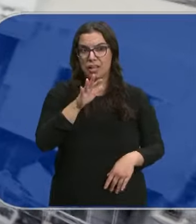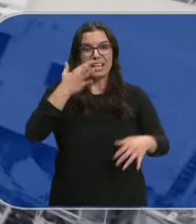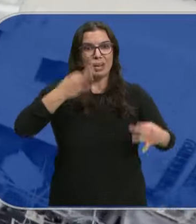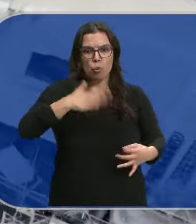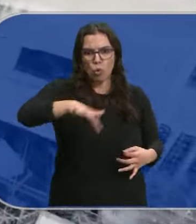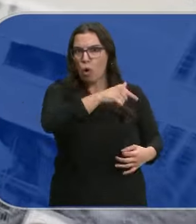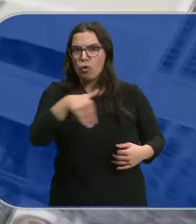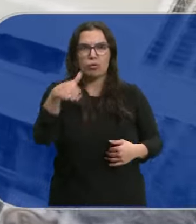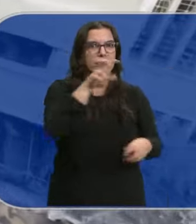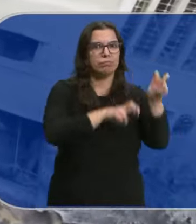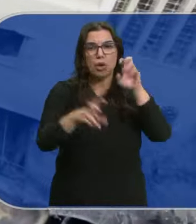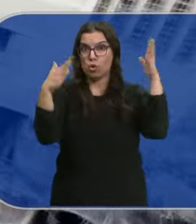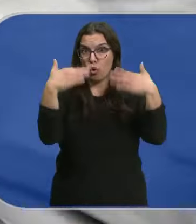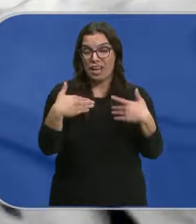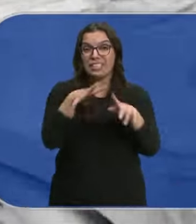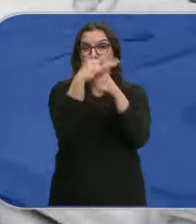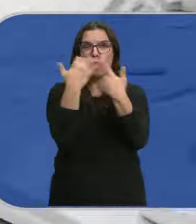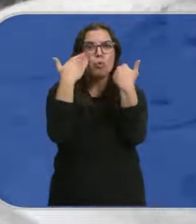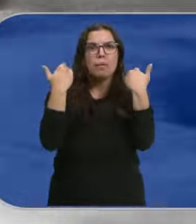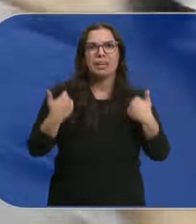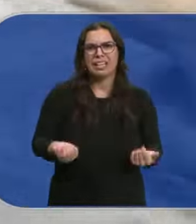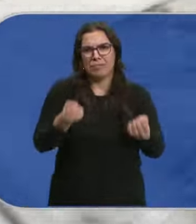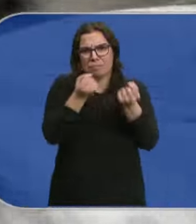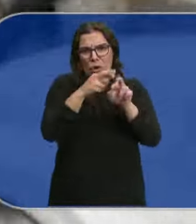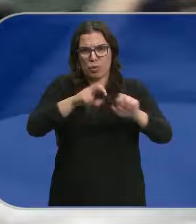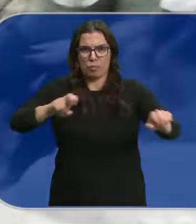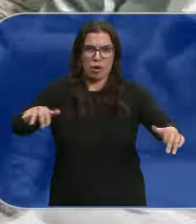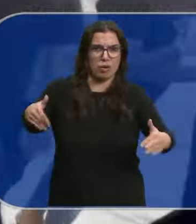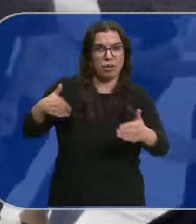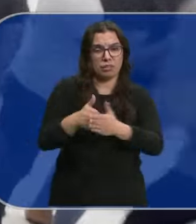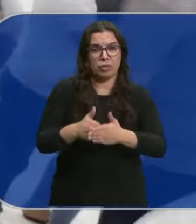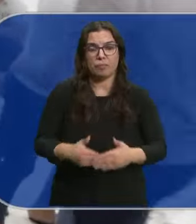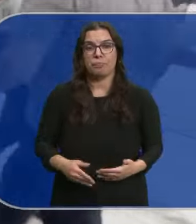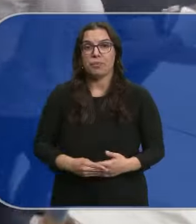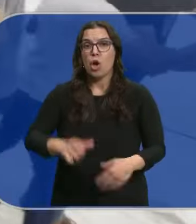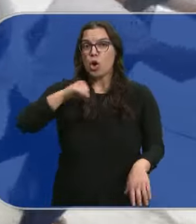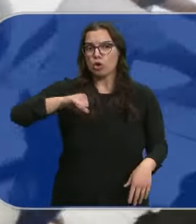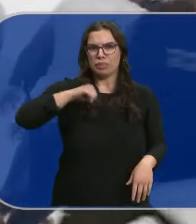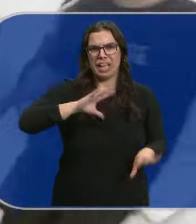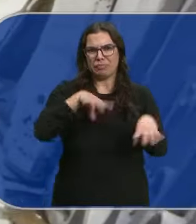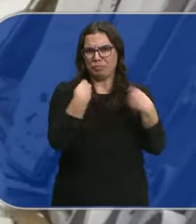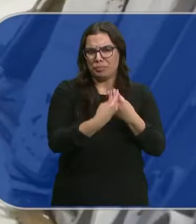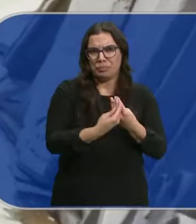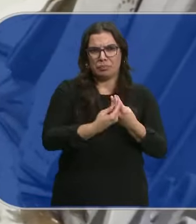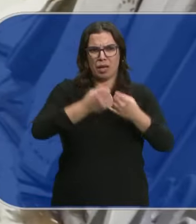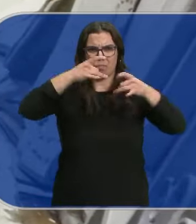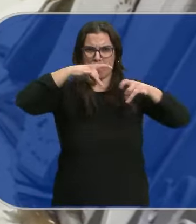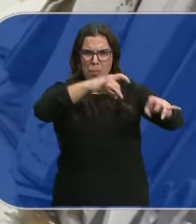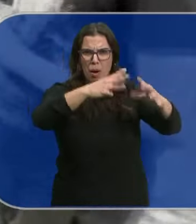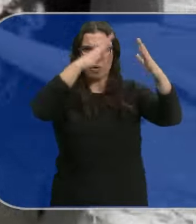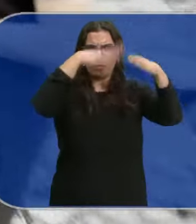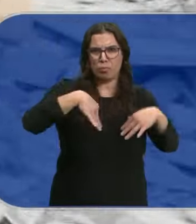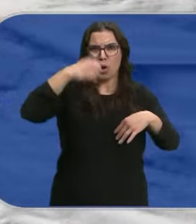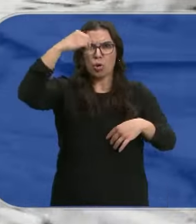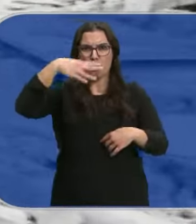un lugar seguro Y la situación humanitaria no ha hecho más que empeorar con los días Hospitales colapsados Bombardeados